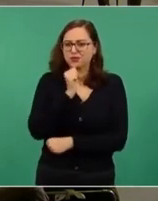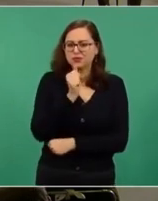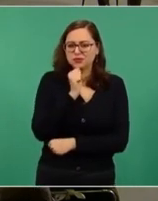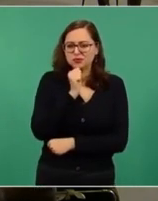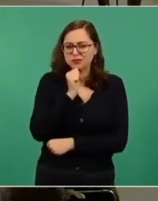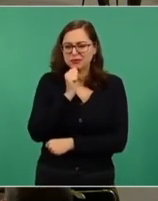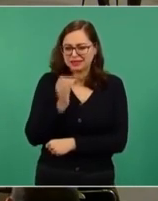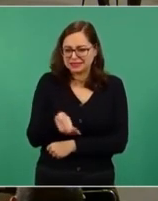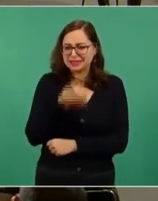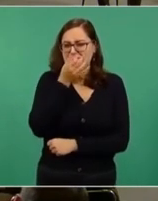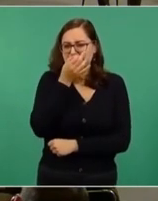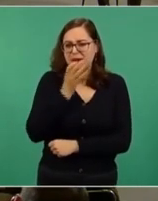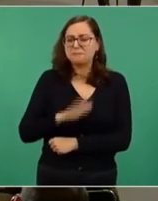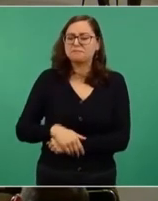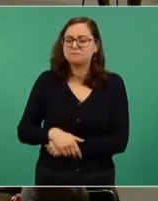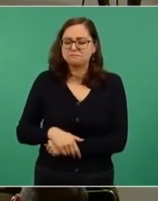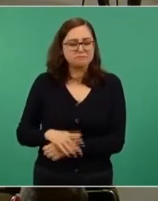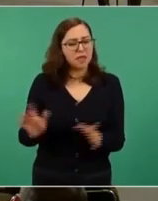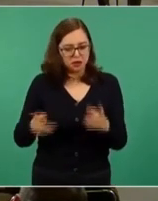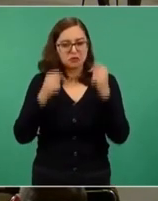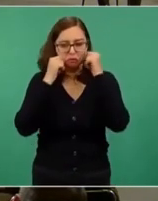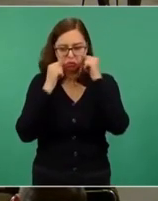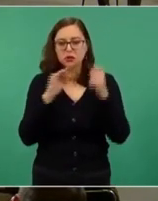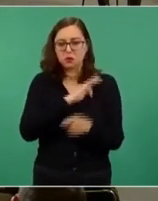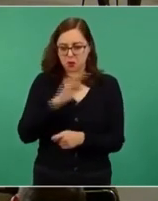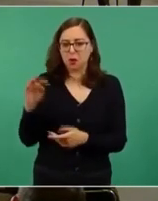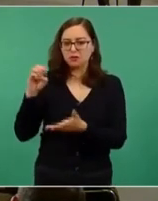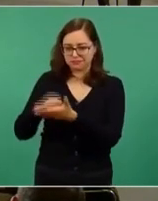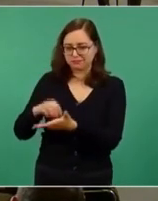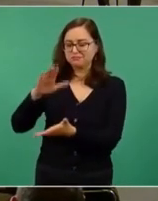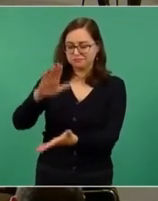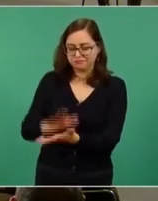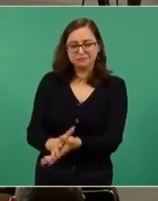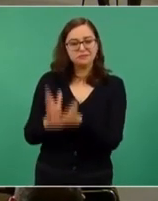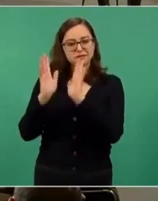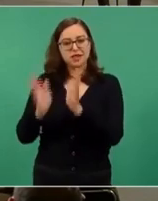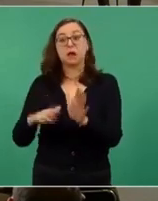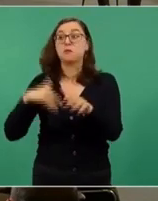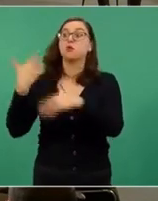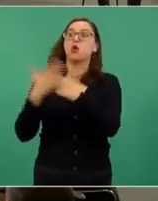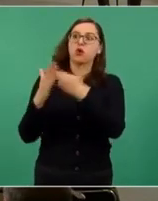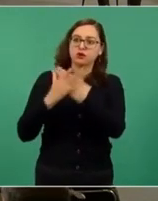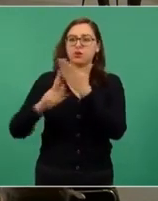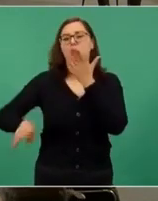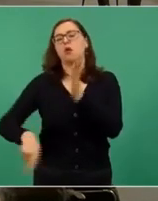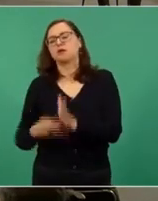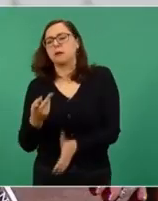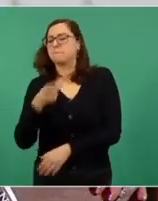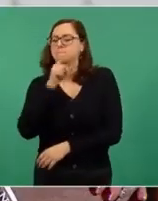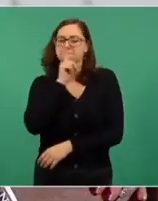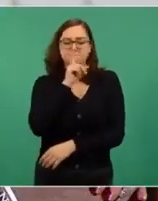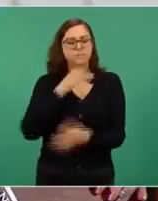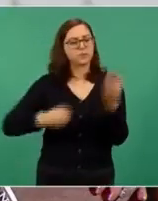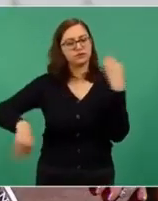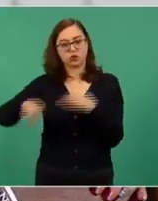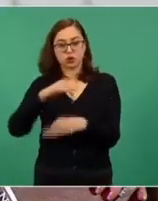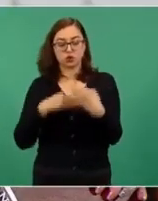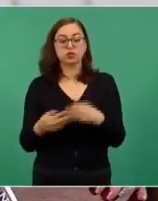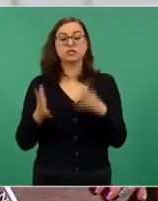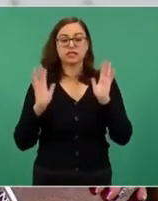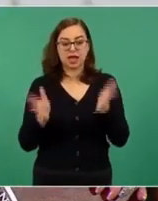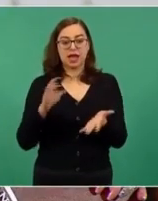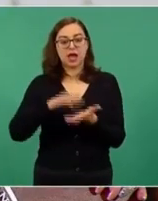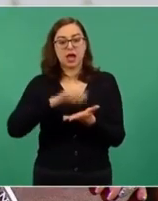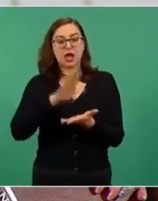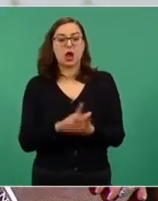registran para poder facilitar que no tengan que regresar. están recibiendo a todos. Ya tenemos un millón